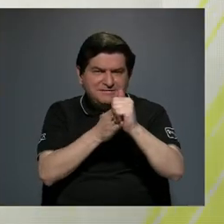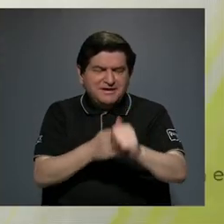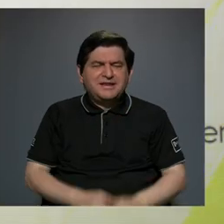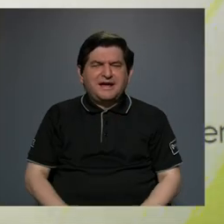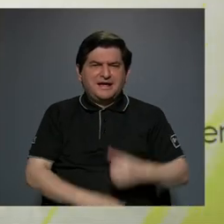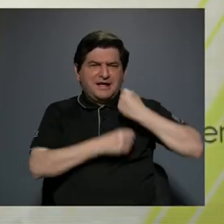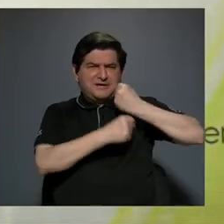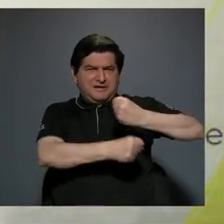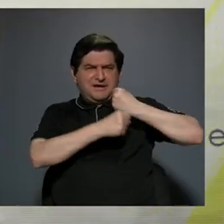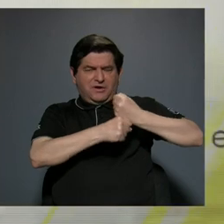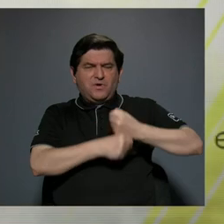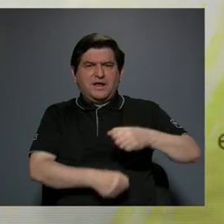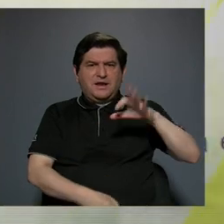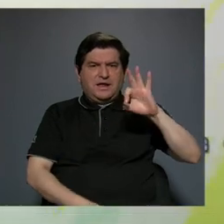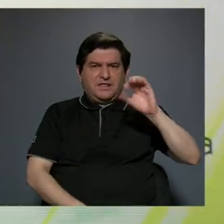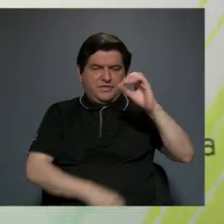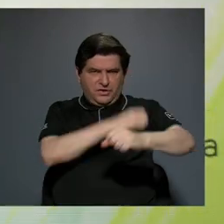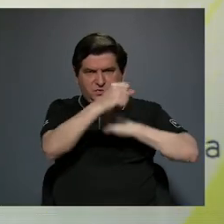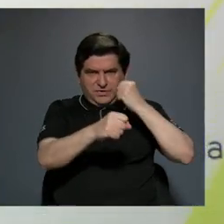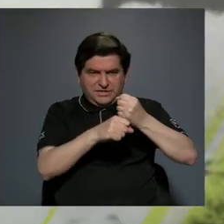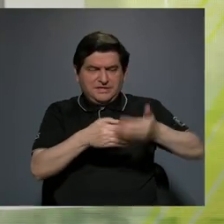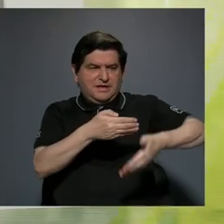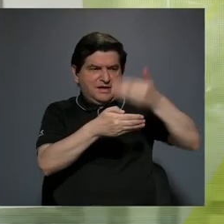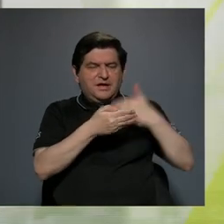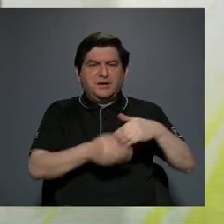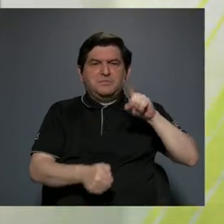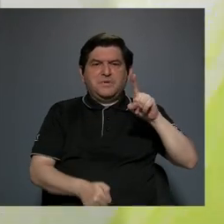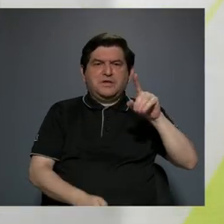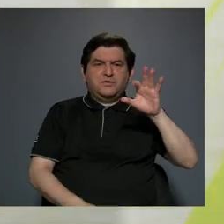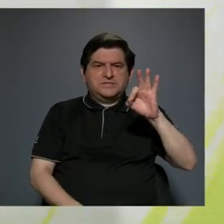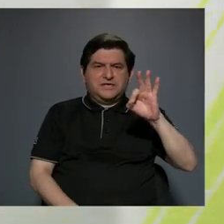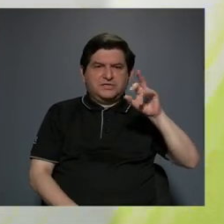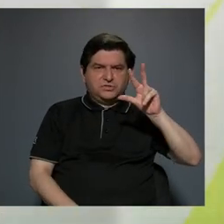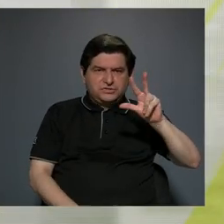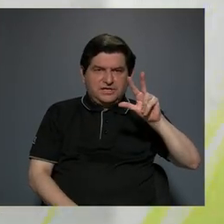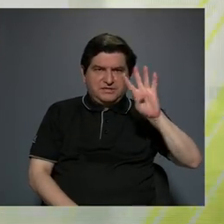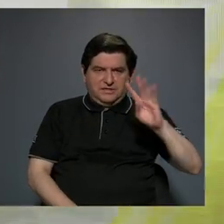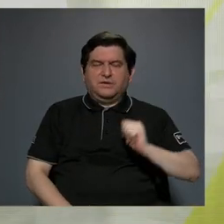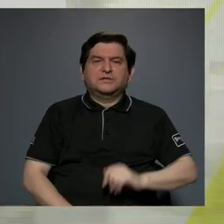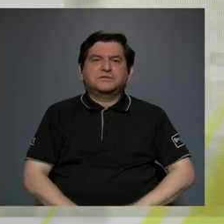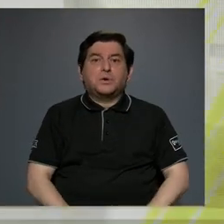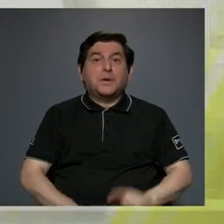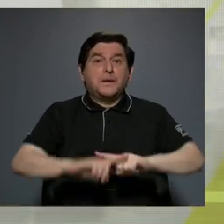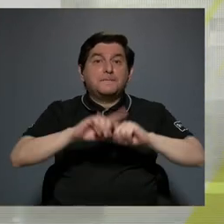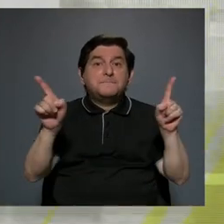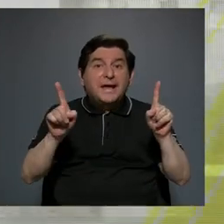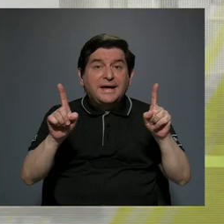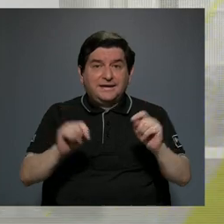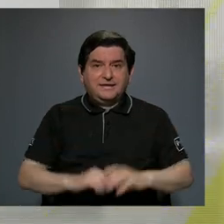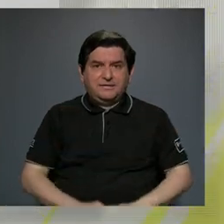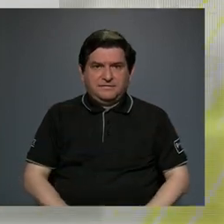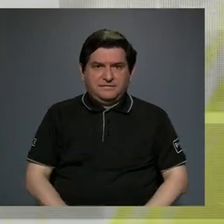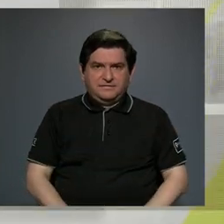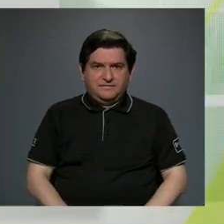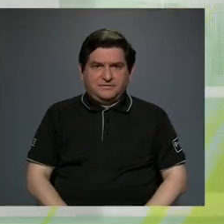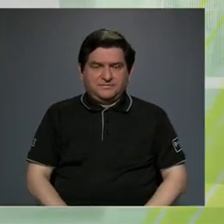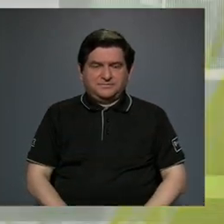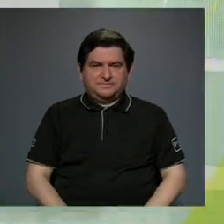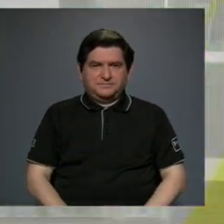huelga de hace 90 años, en 1934. Pero ahí los